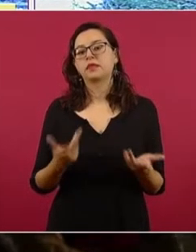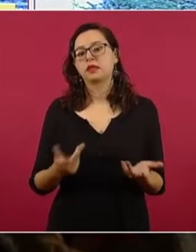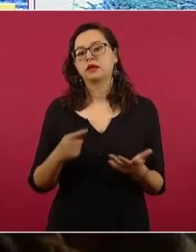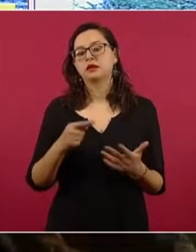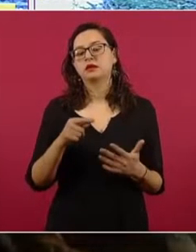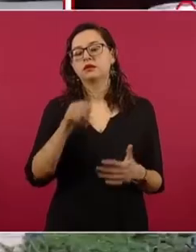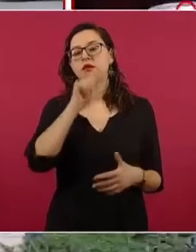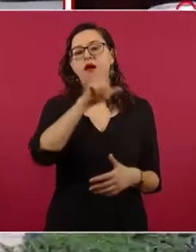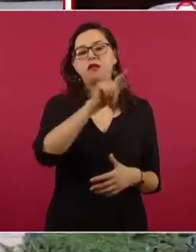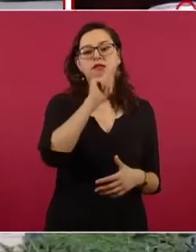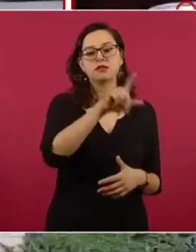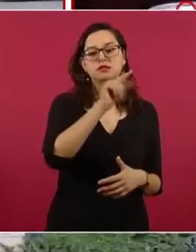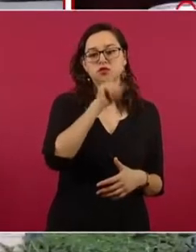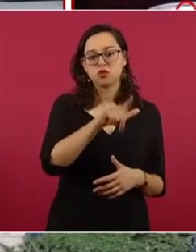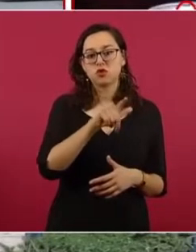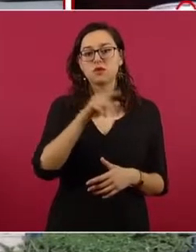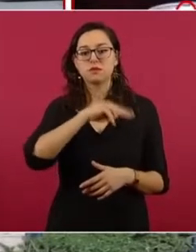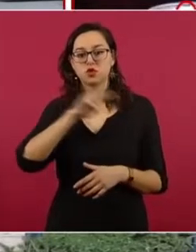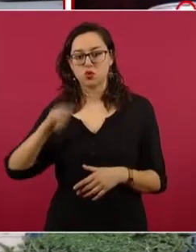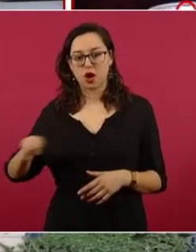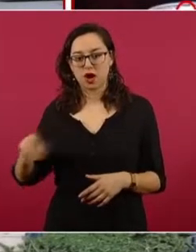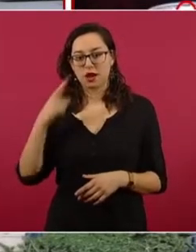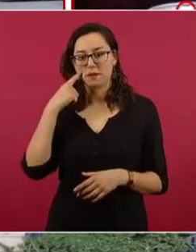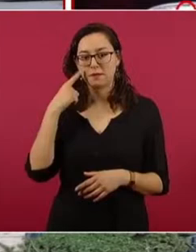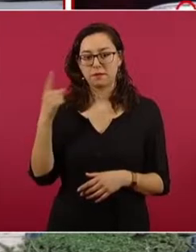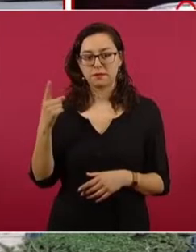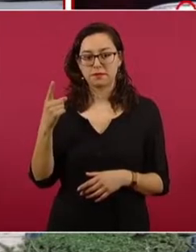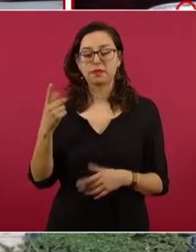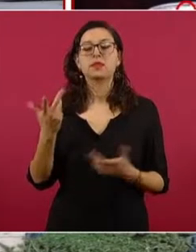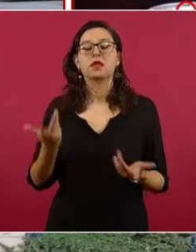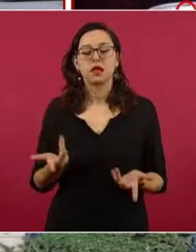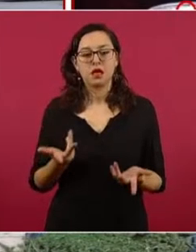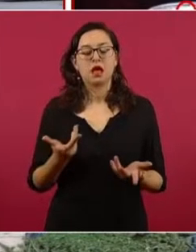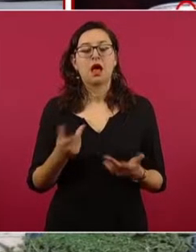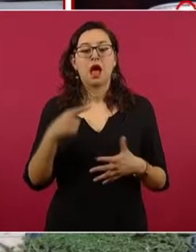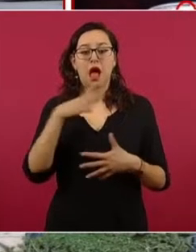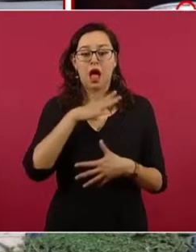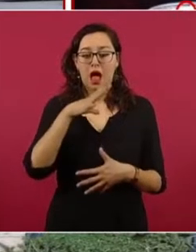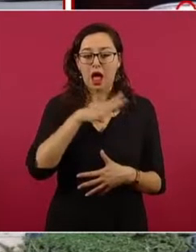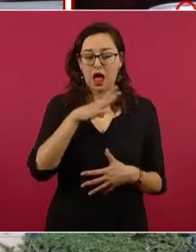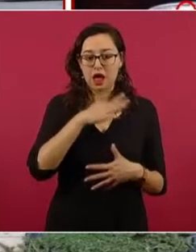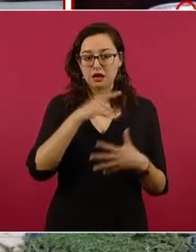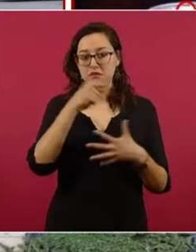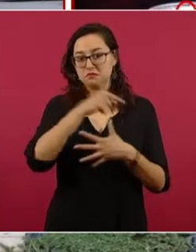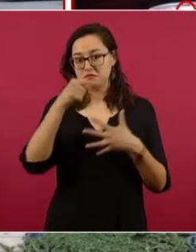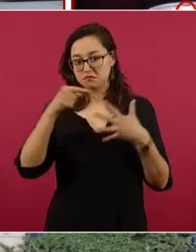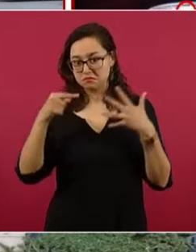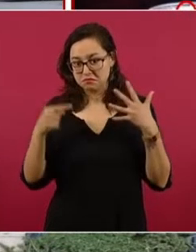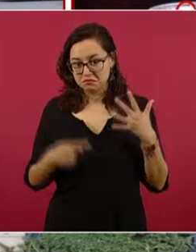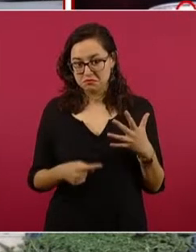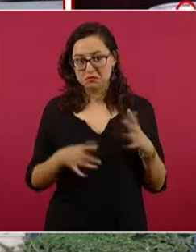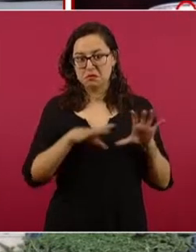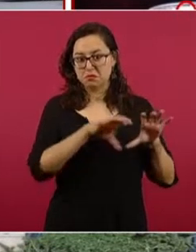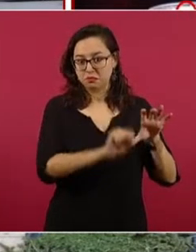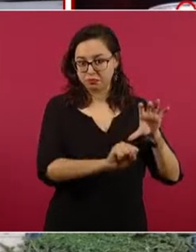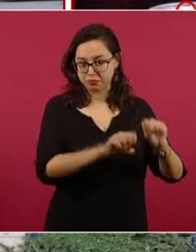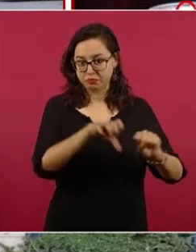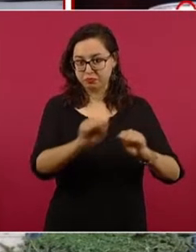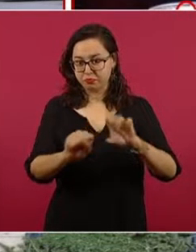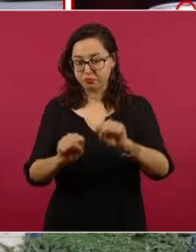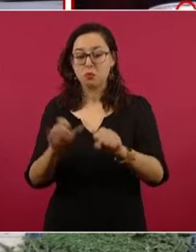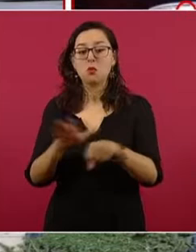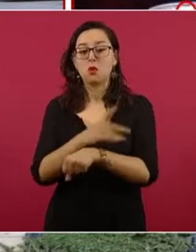Jalisco y en San José de Gracia, Michoacán, producto de los operativos de la SEDENA, de la Secretaría de la Defensa